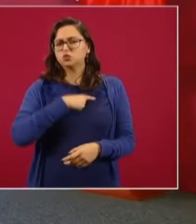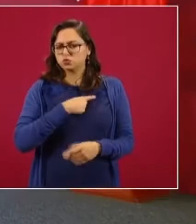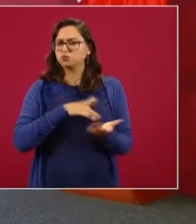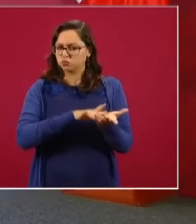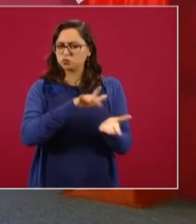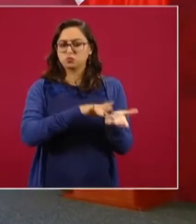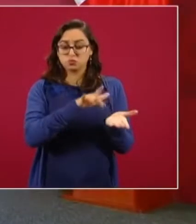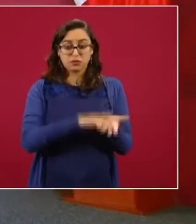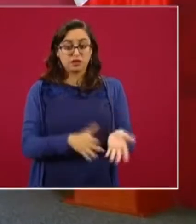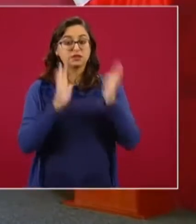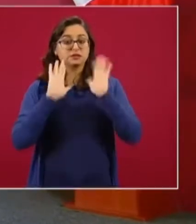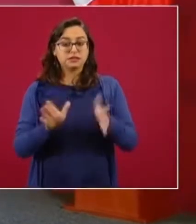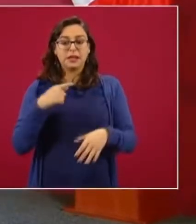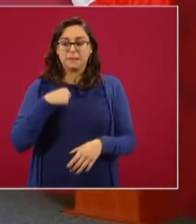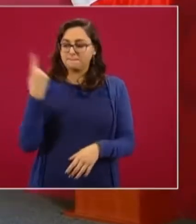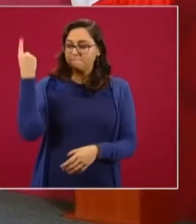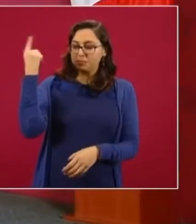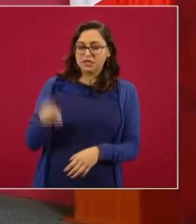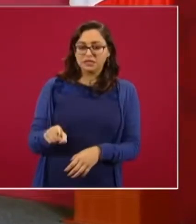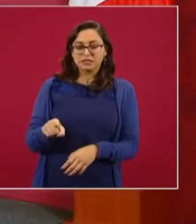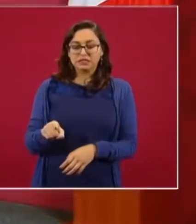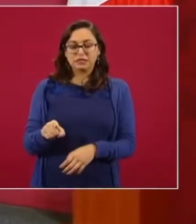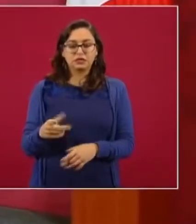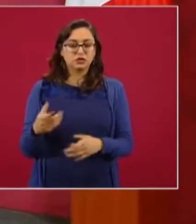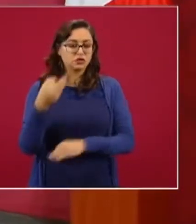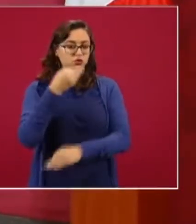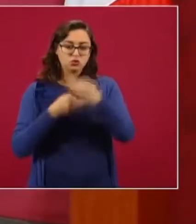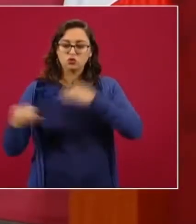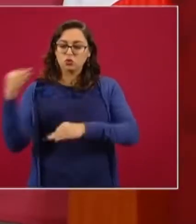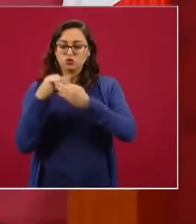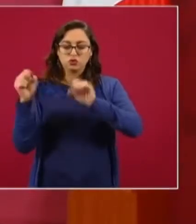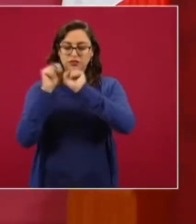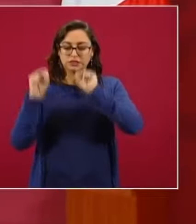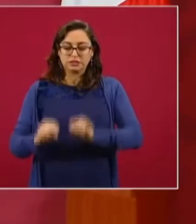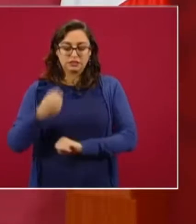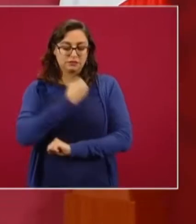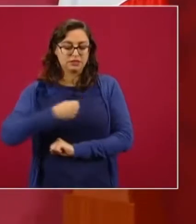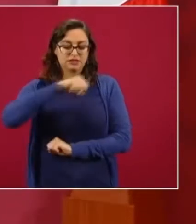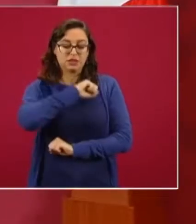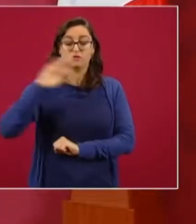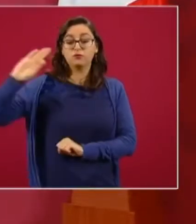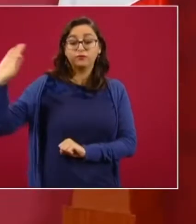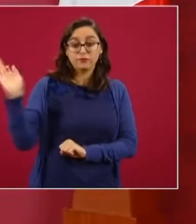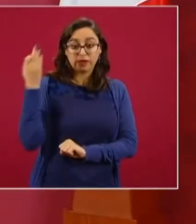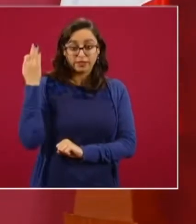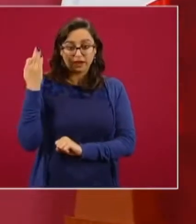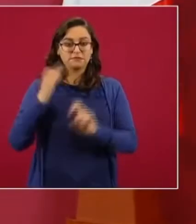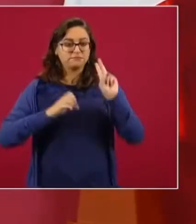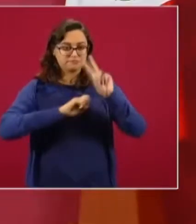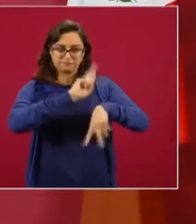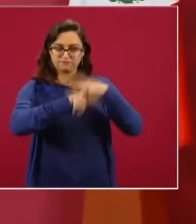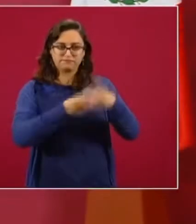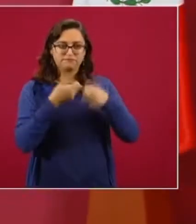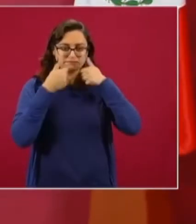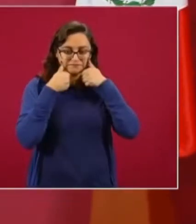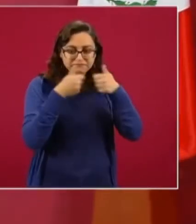El presidente Andrés Manuel López Obrador contestó a los gobernadores de la Alianza Federalista que amenazaron con defender su soberanía y reclamar lo que les